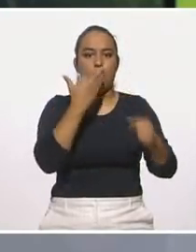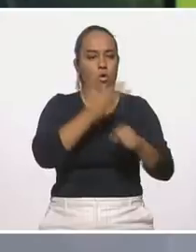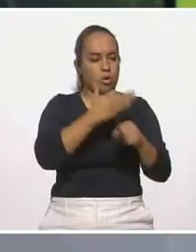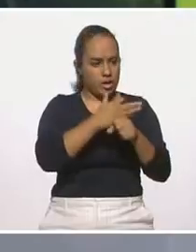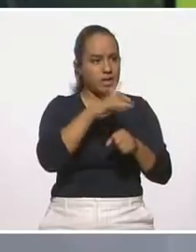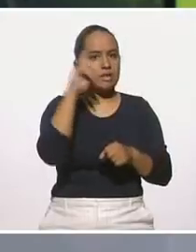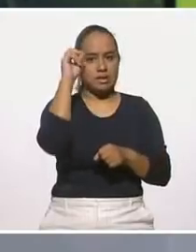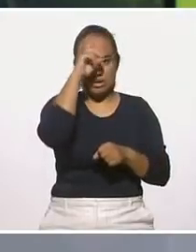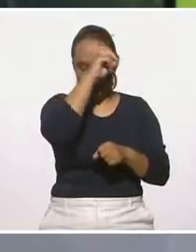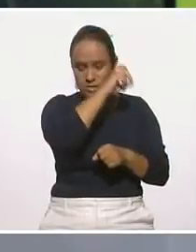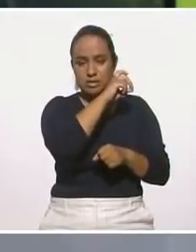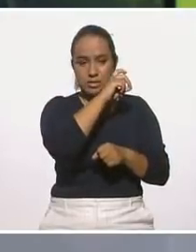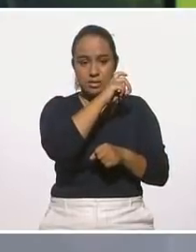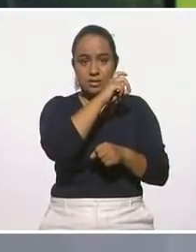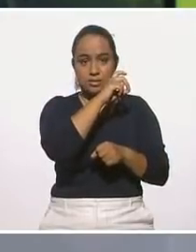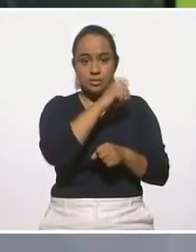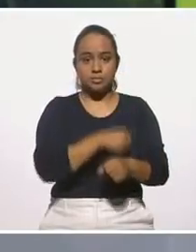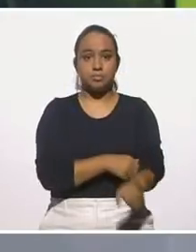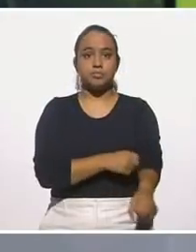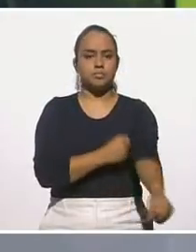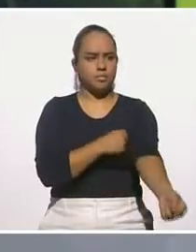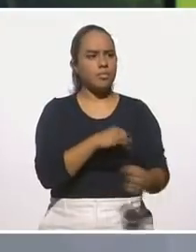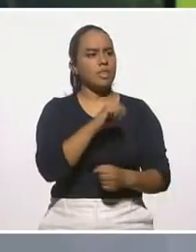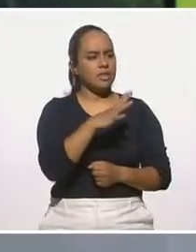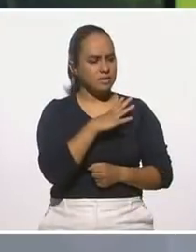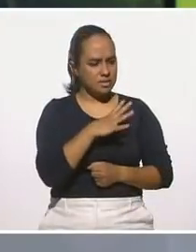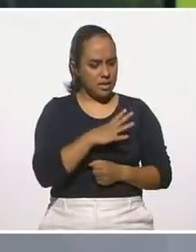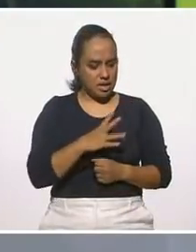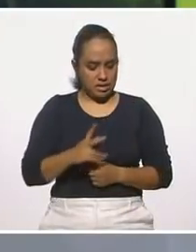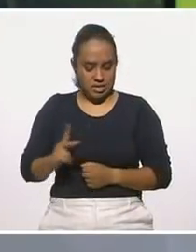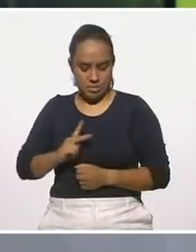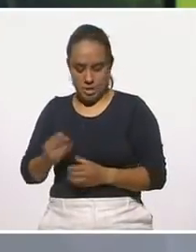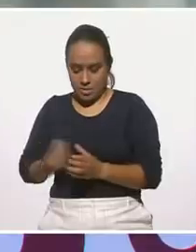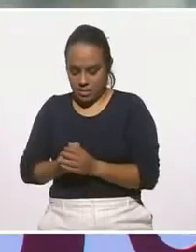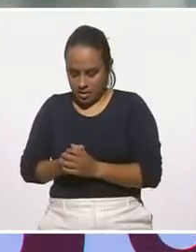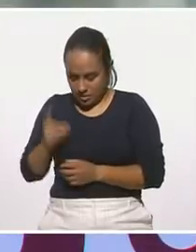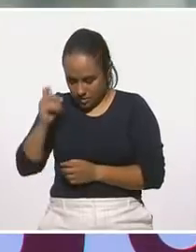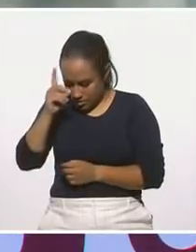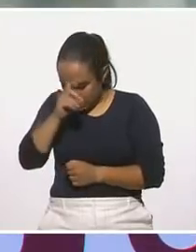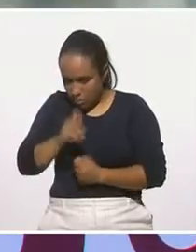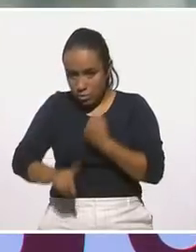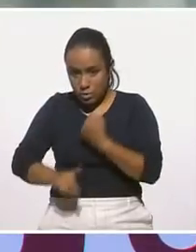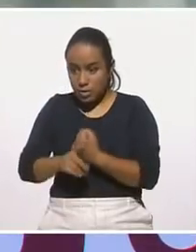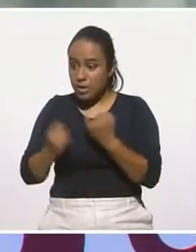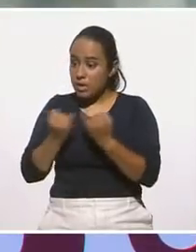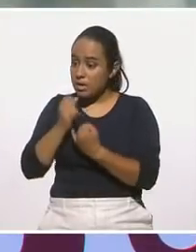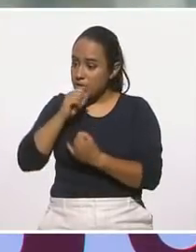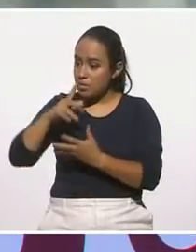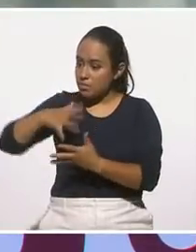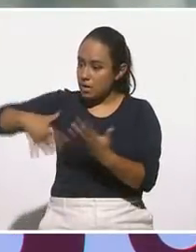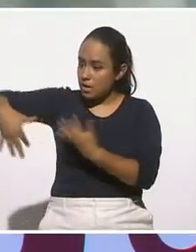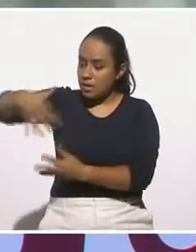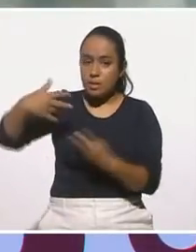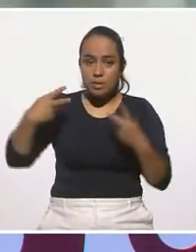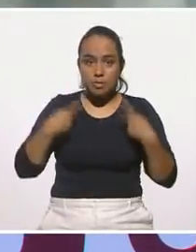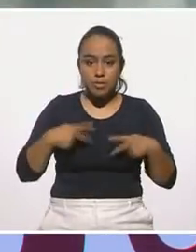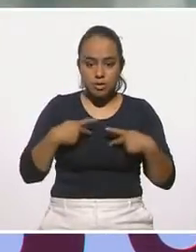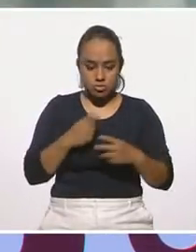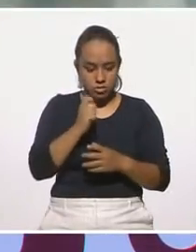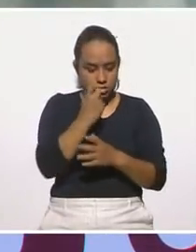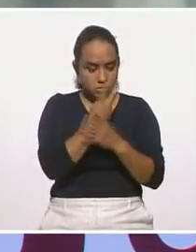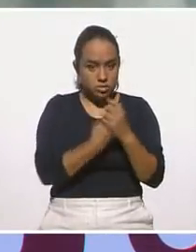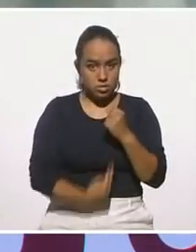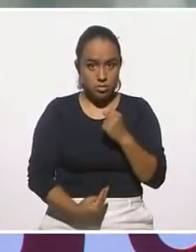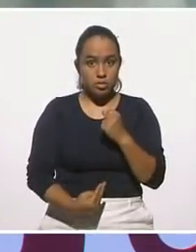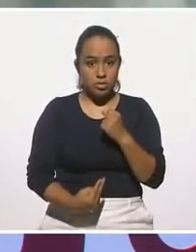escala, ¿no? Están nuestras adversidades personales y las adversidades sociales, y que se conjuntan.